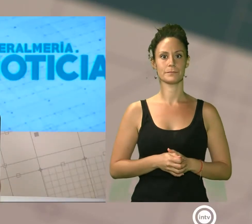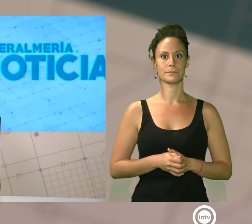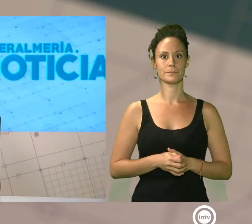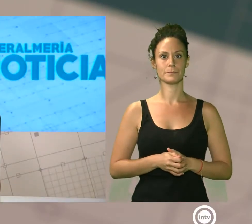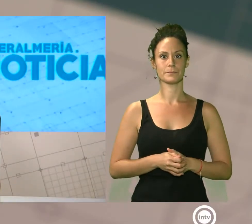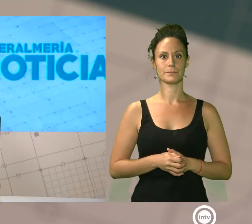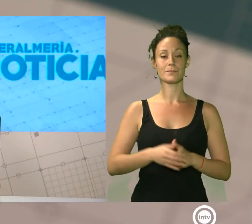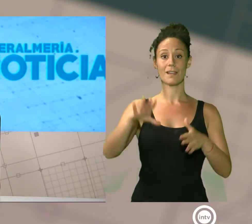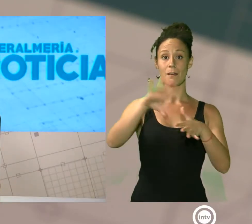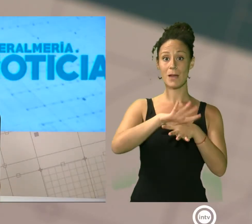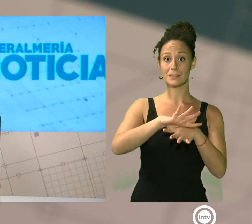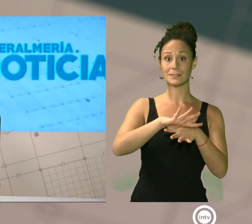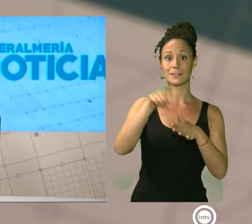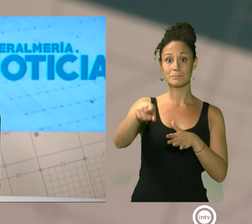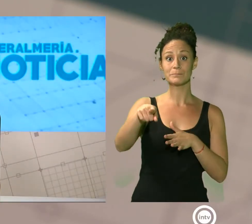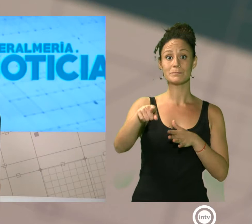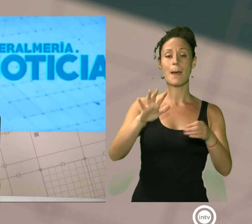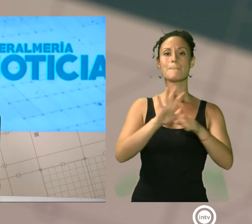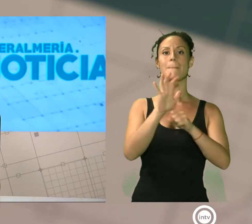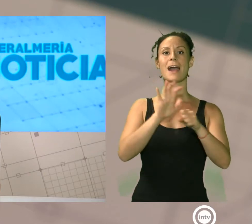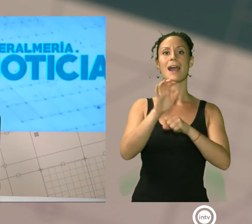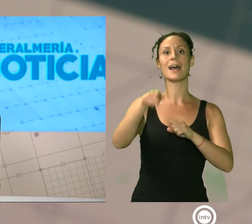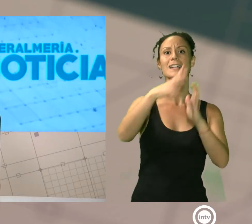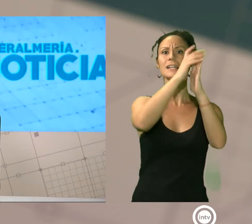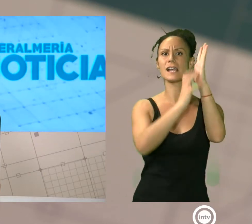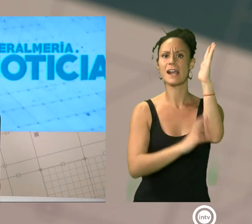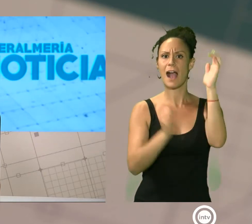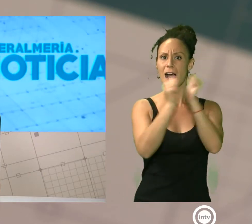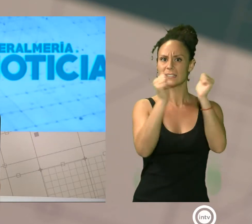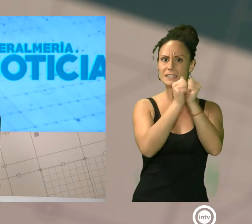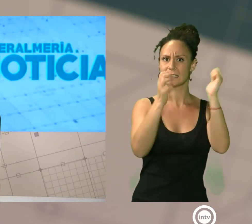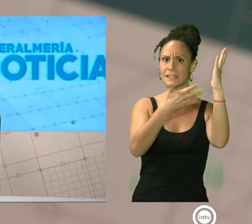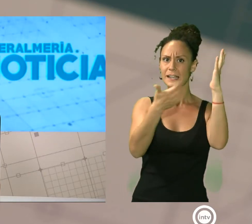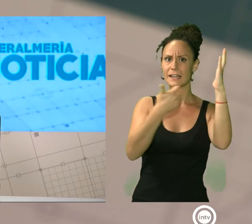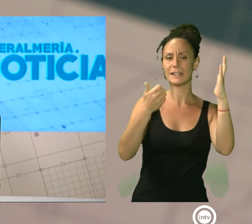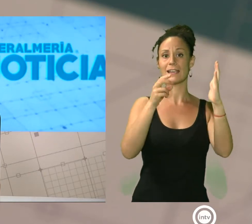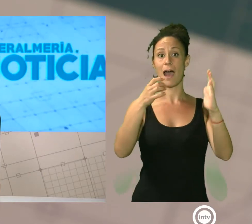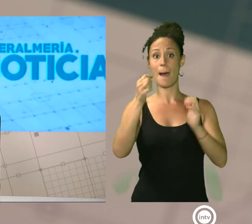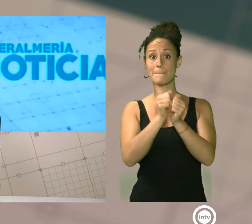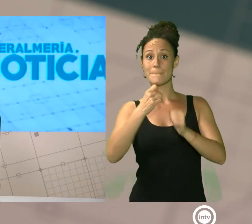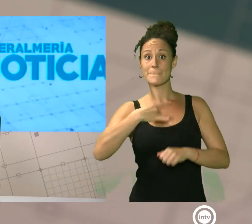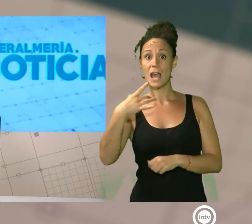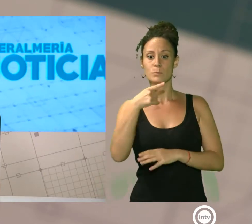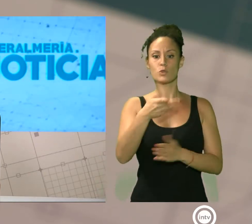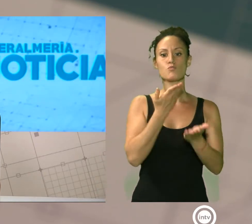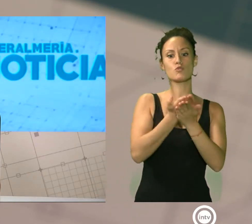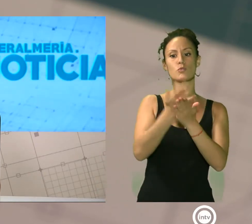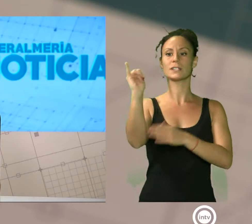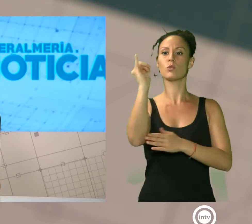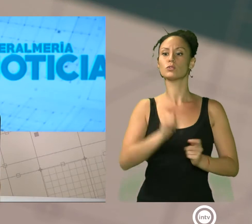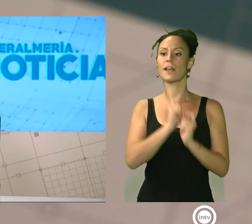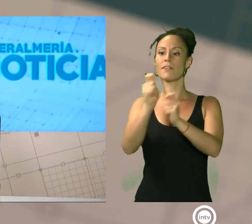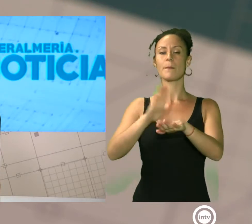Ya el martes, la cantería de mármol de Macael entregó su propuesta a la Junta para convertirse en patrimonio cultural y material de la humanidad,